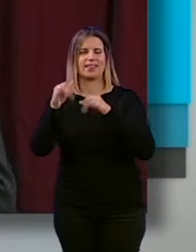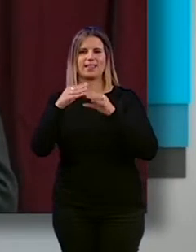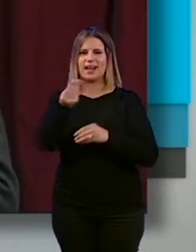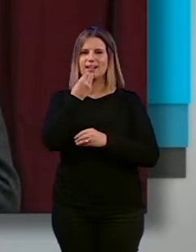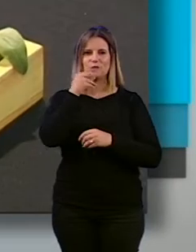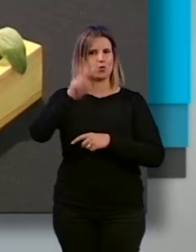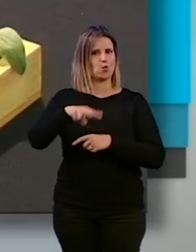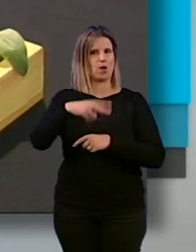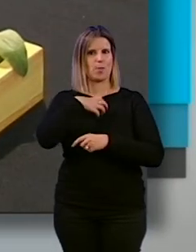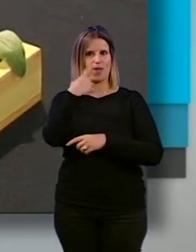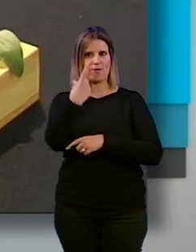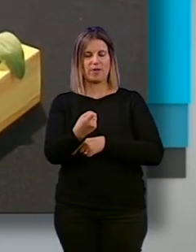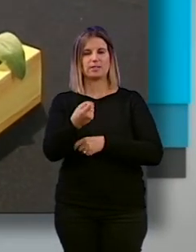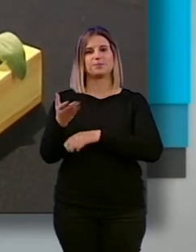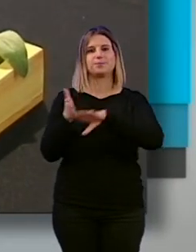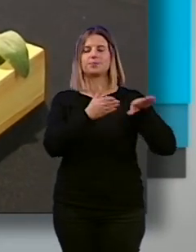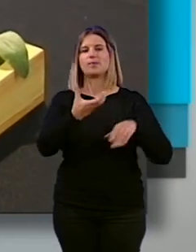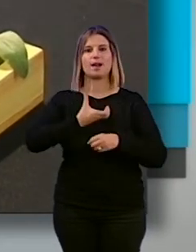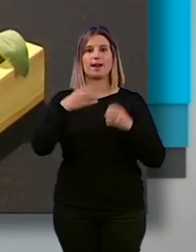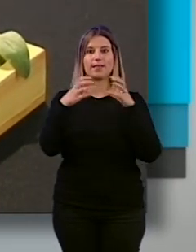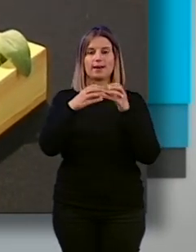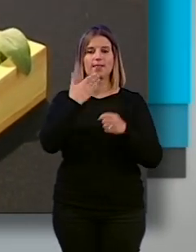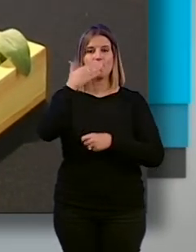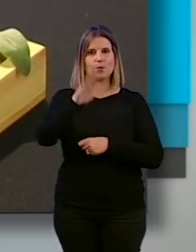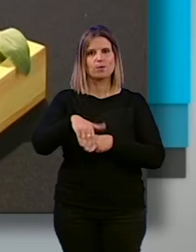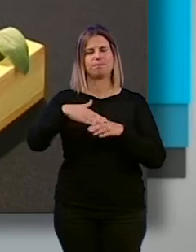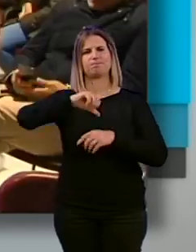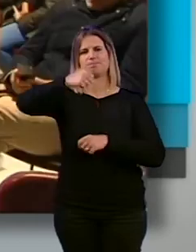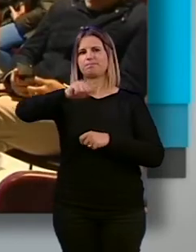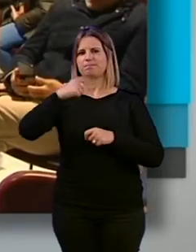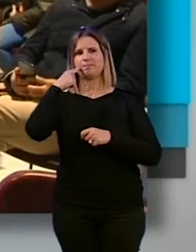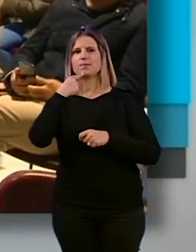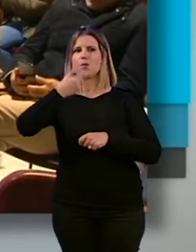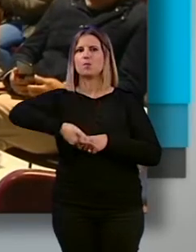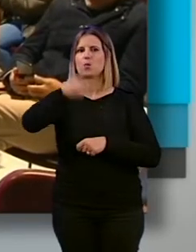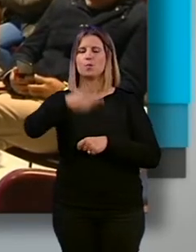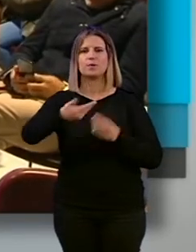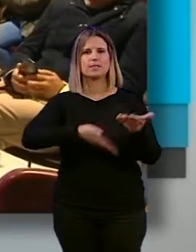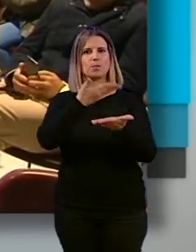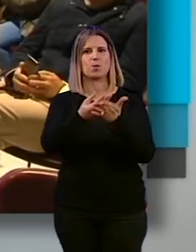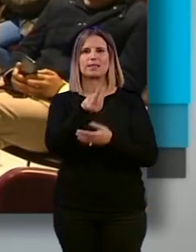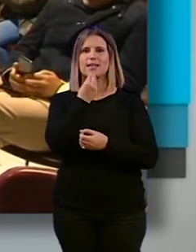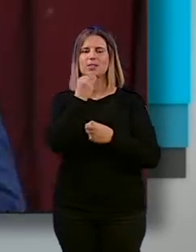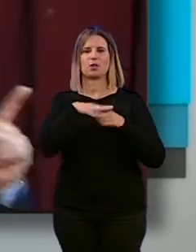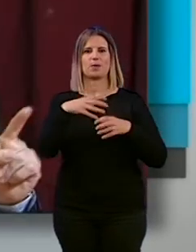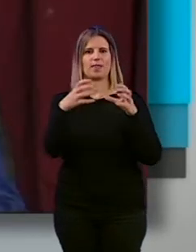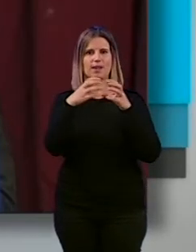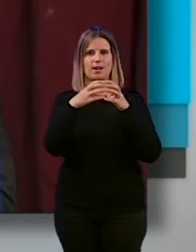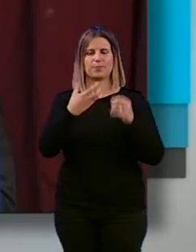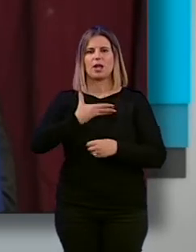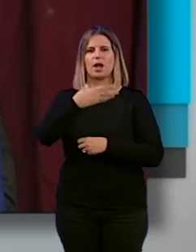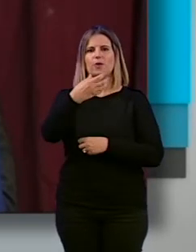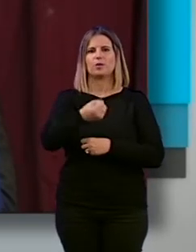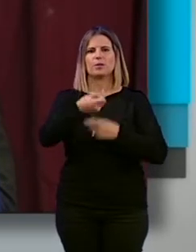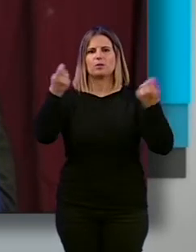nunca. Por su parte, el alcalde de la ciudad, Francisco Cuenca, ha valorado la importancia de la propuesta gastronómica grenadina. El ayuntamiento no